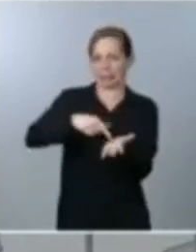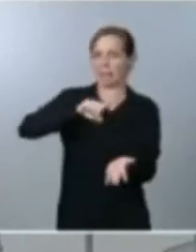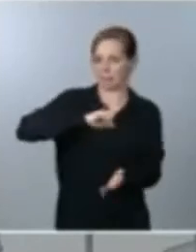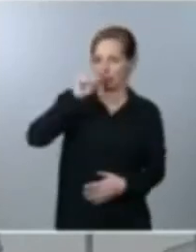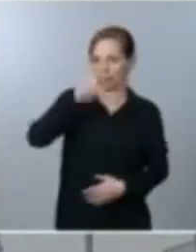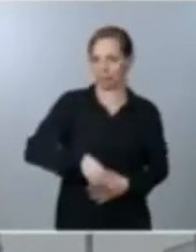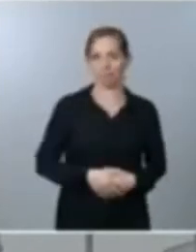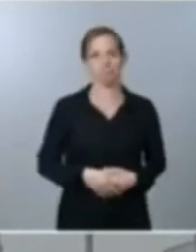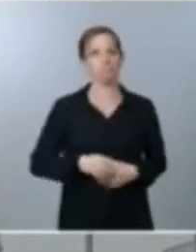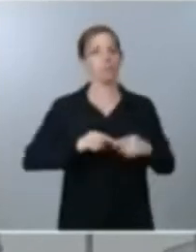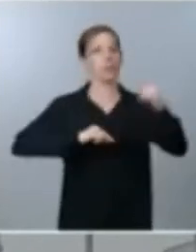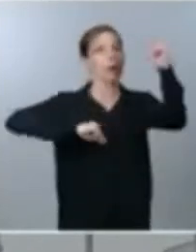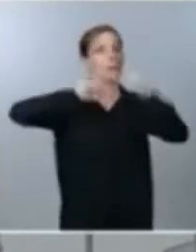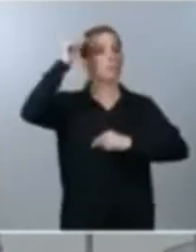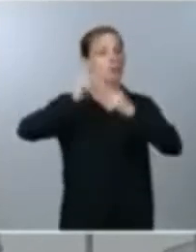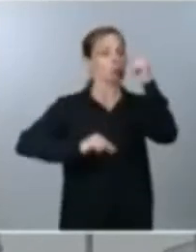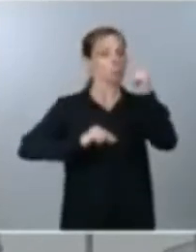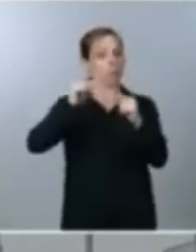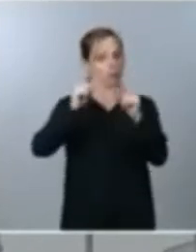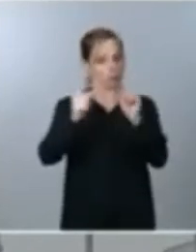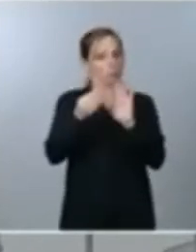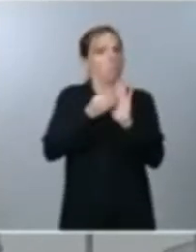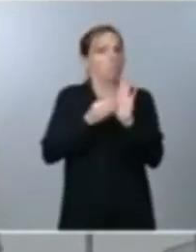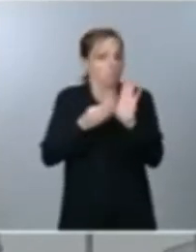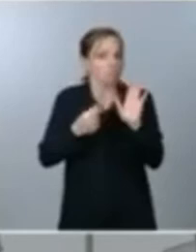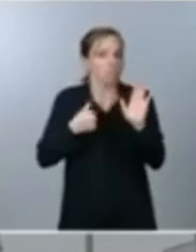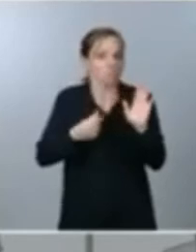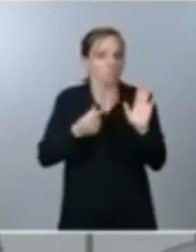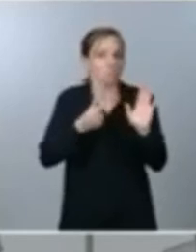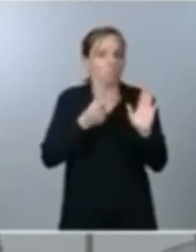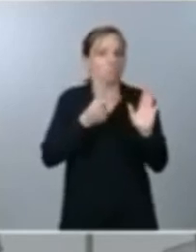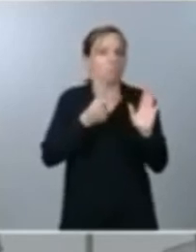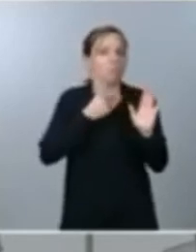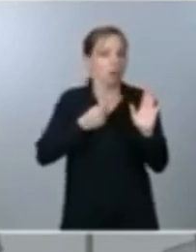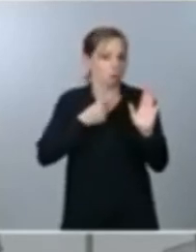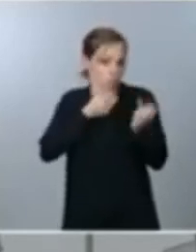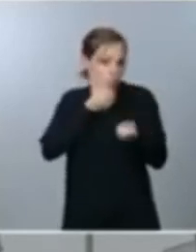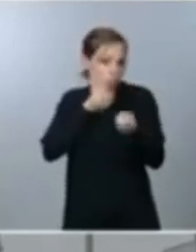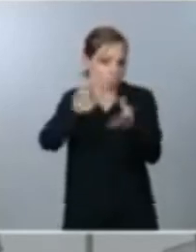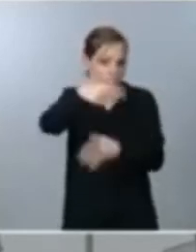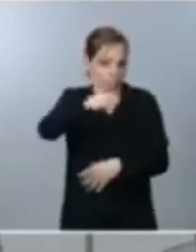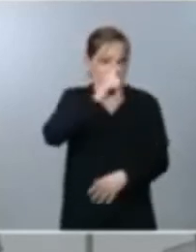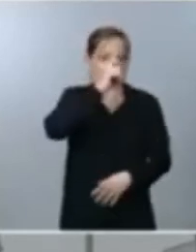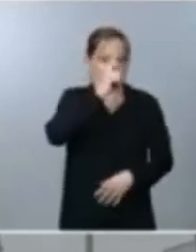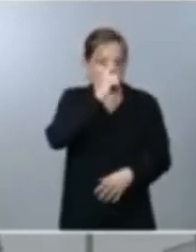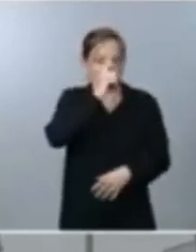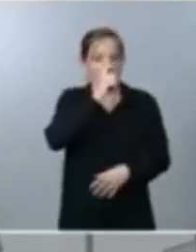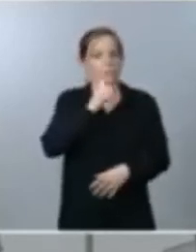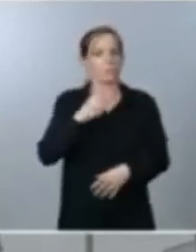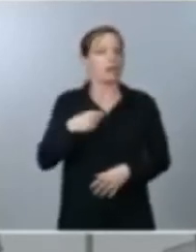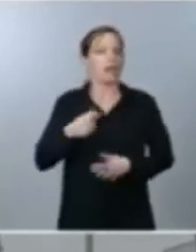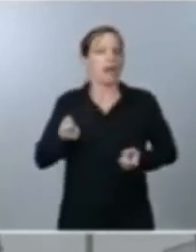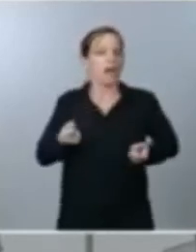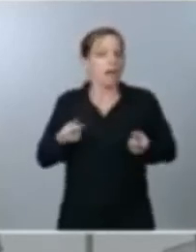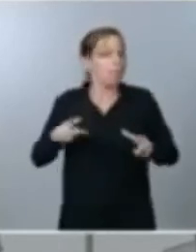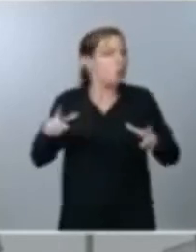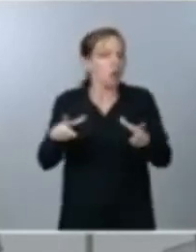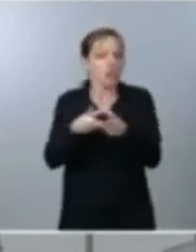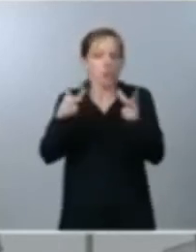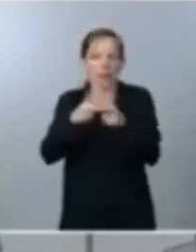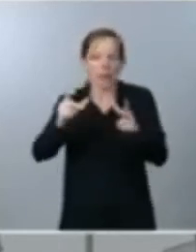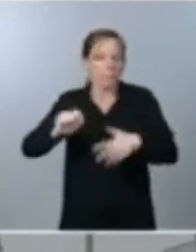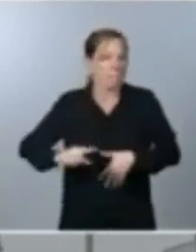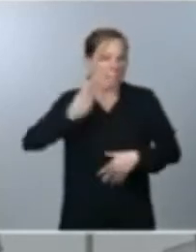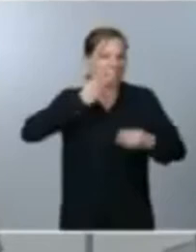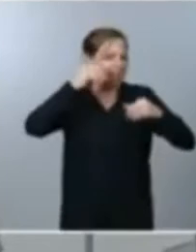que van a incorporar y me gustaría también recordarlo el mayor gasto social de la historia con un total de más de